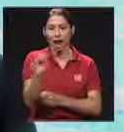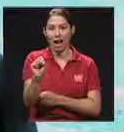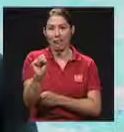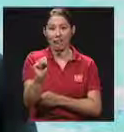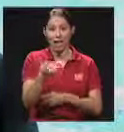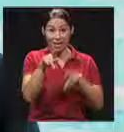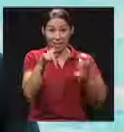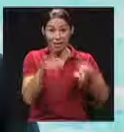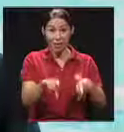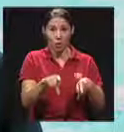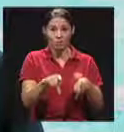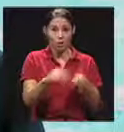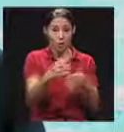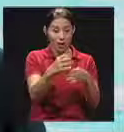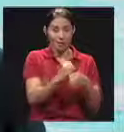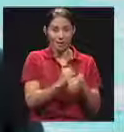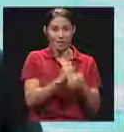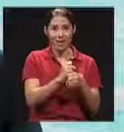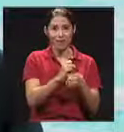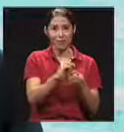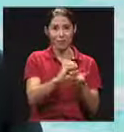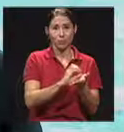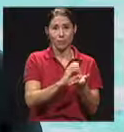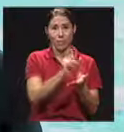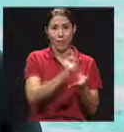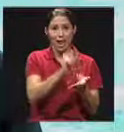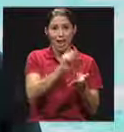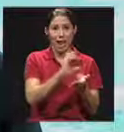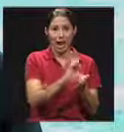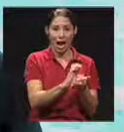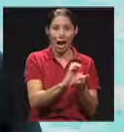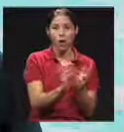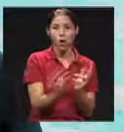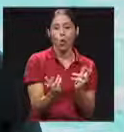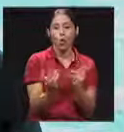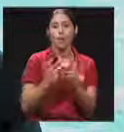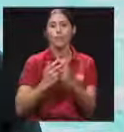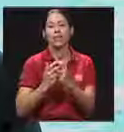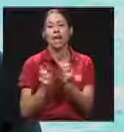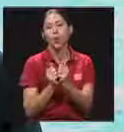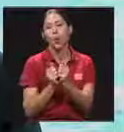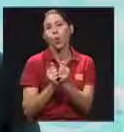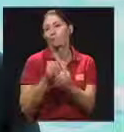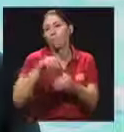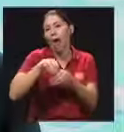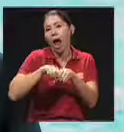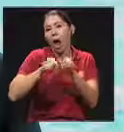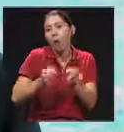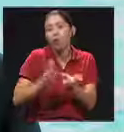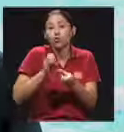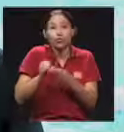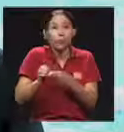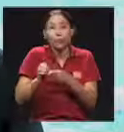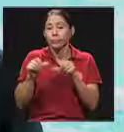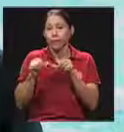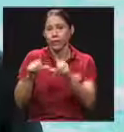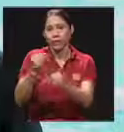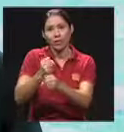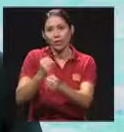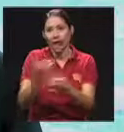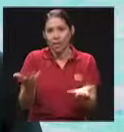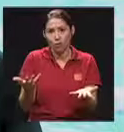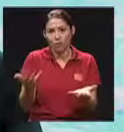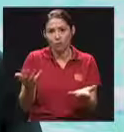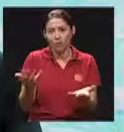complementan la pensión de la caja con otra fuente de ingresos que puede ser ahorros o en la mayoría de los casos de los costarricenses continuando